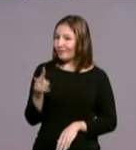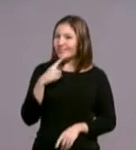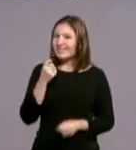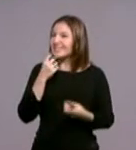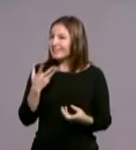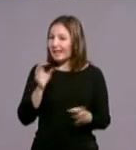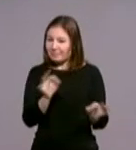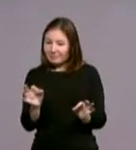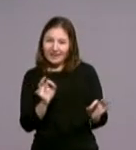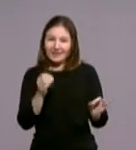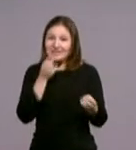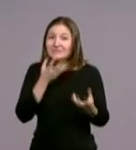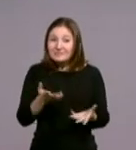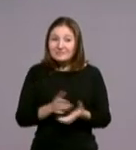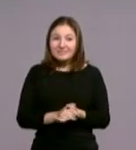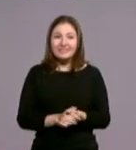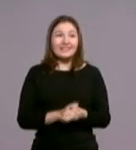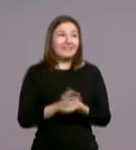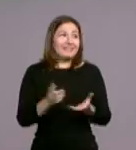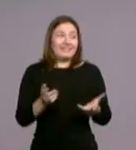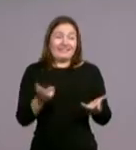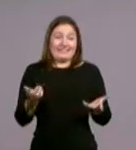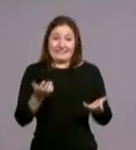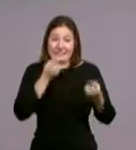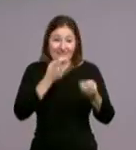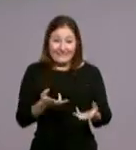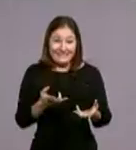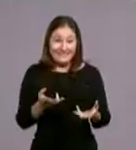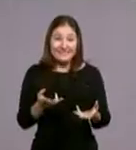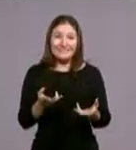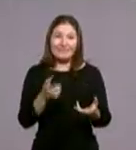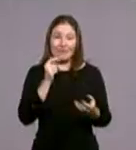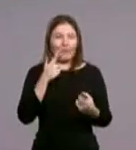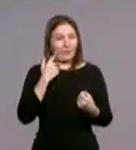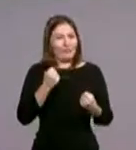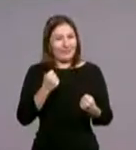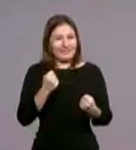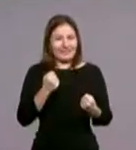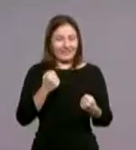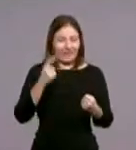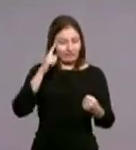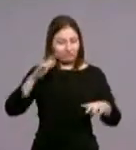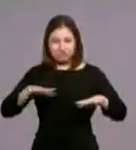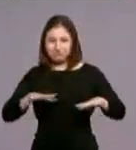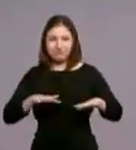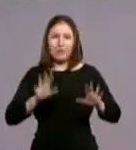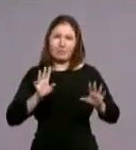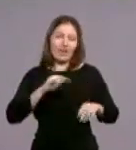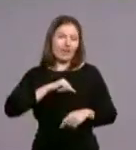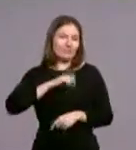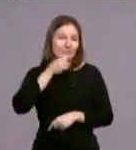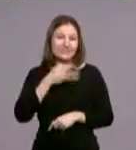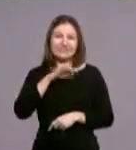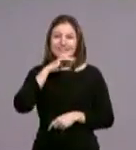preparativos? Muy bien, los llevamos muy bien. Es un poco intenso, pero muy alegremente y